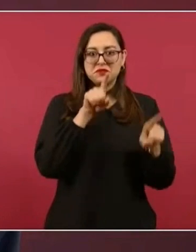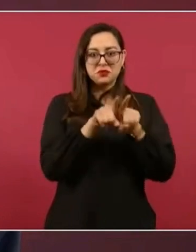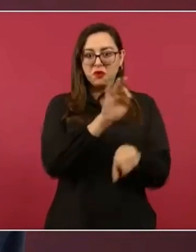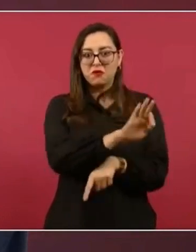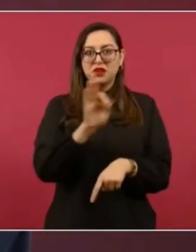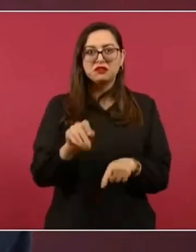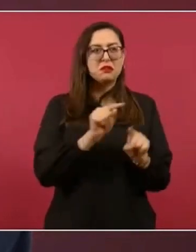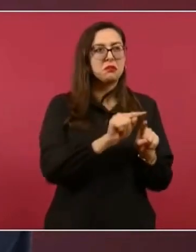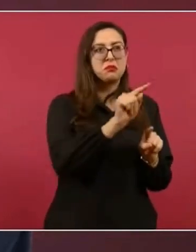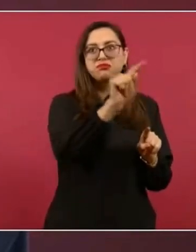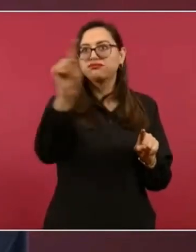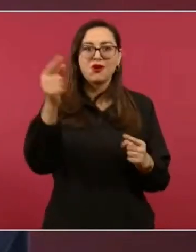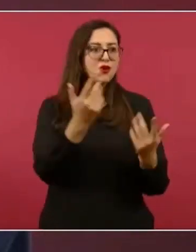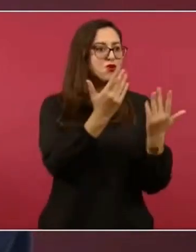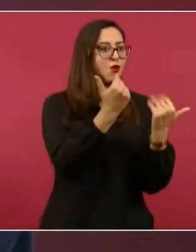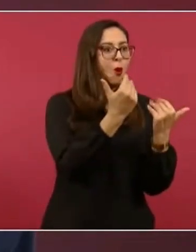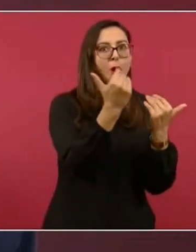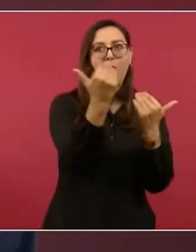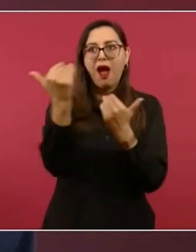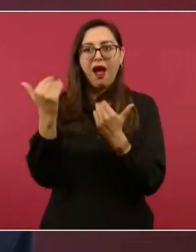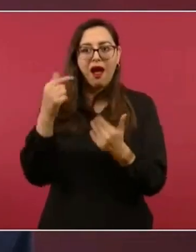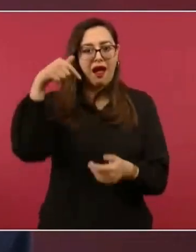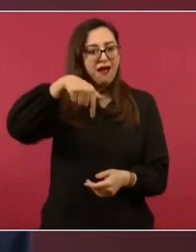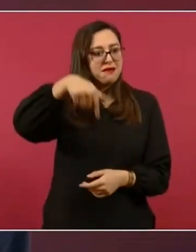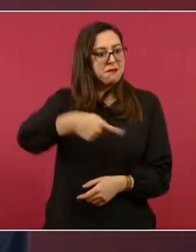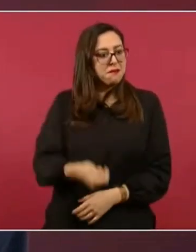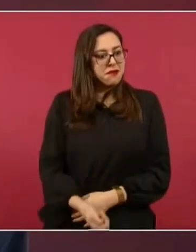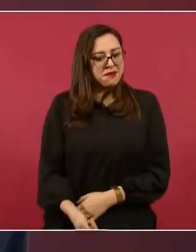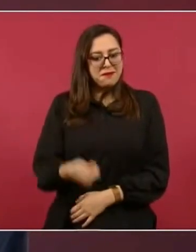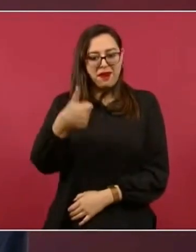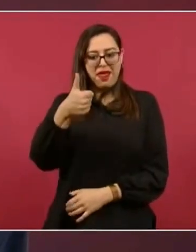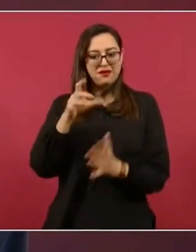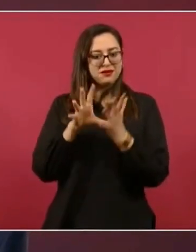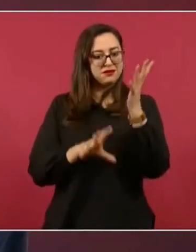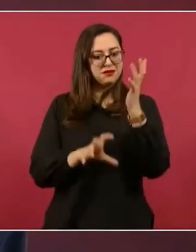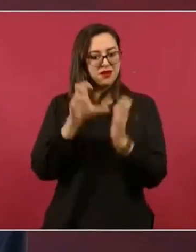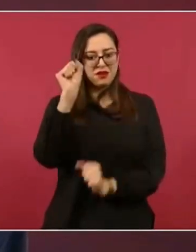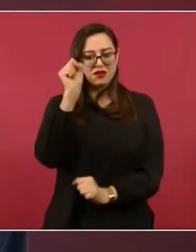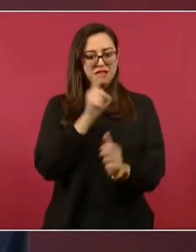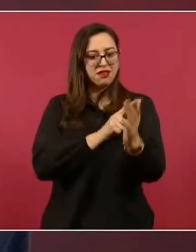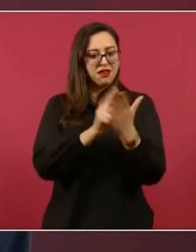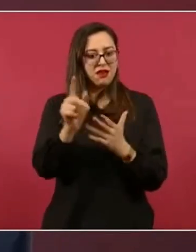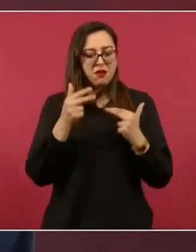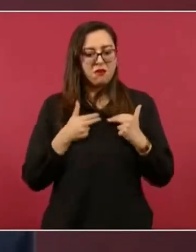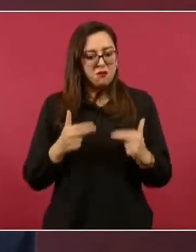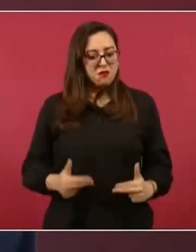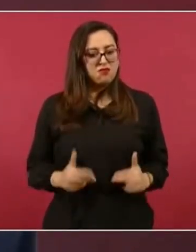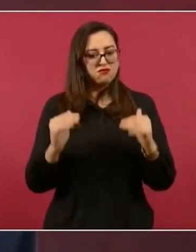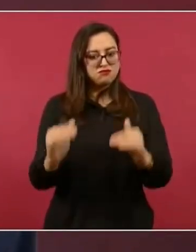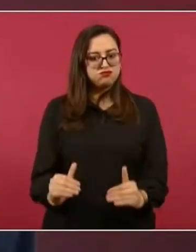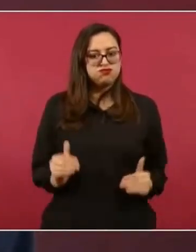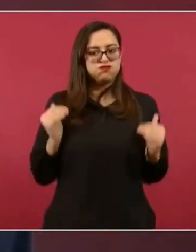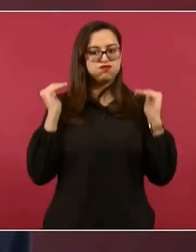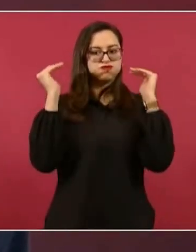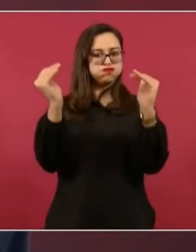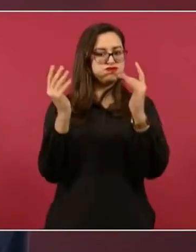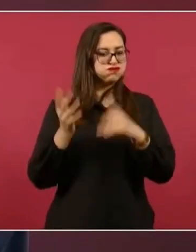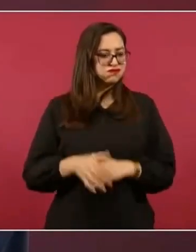surgida de la revolución más importante del mundo en el siglo XX,